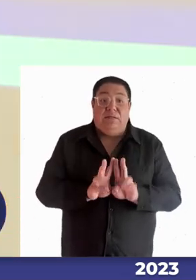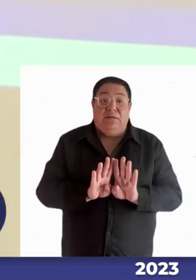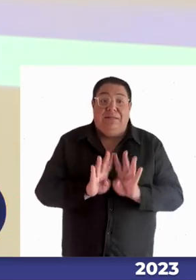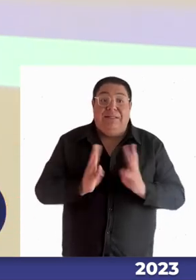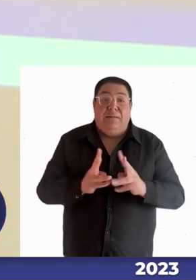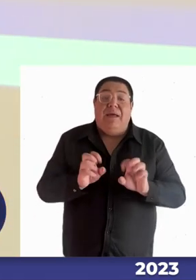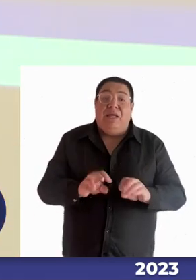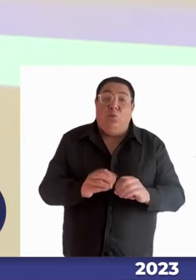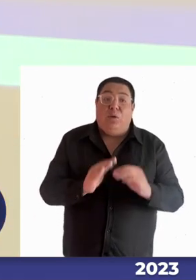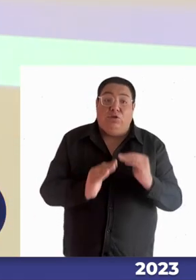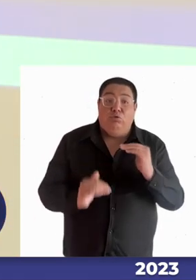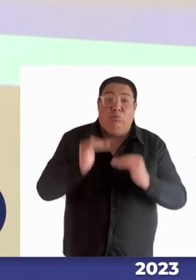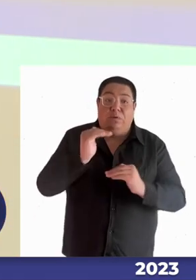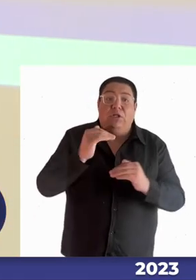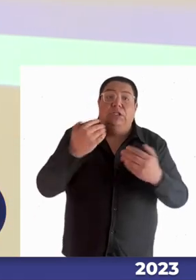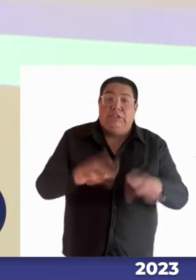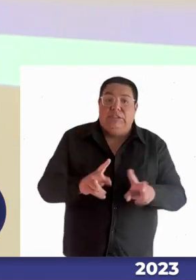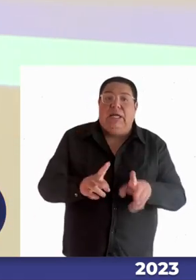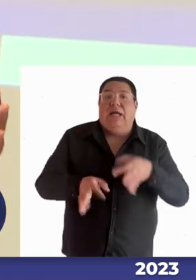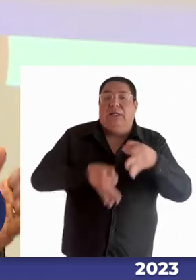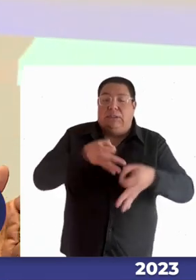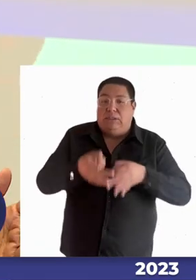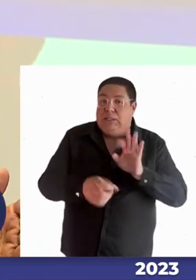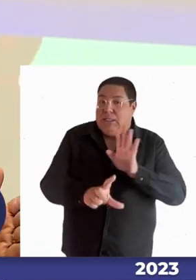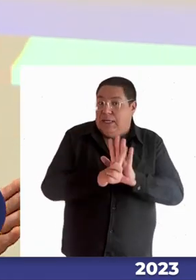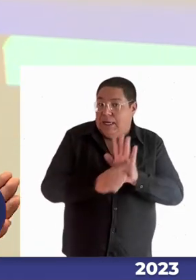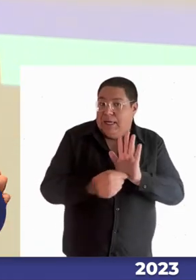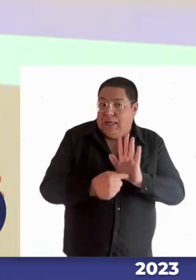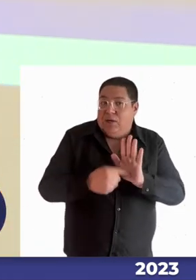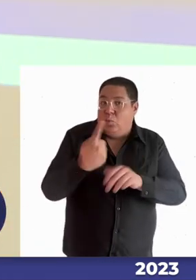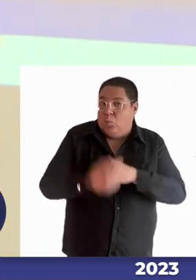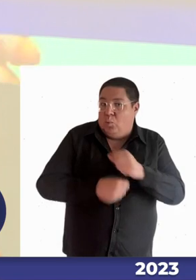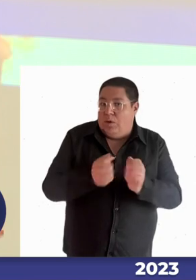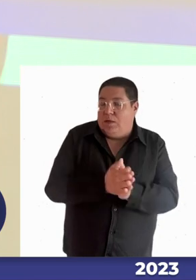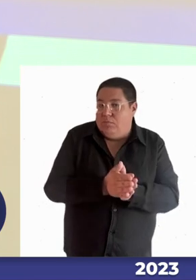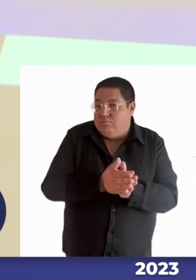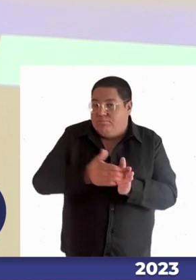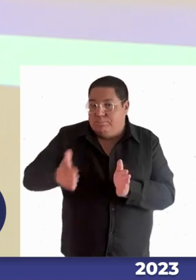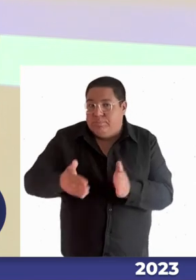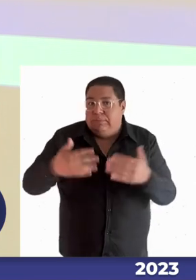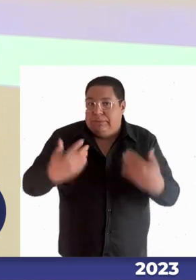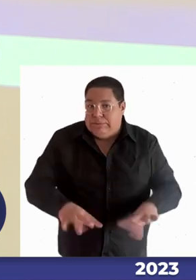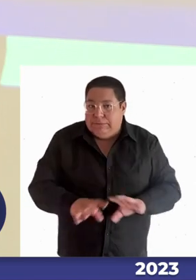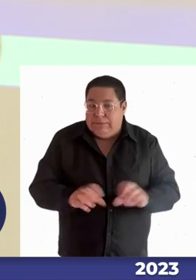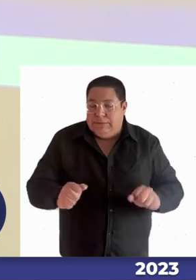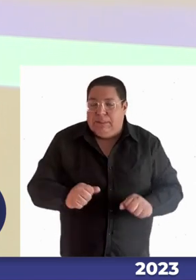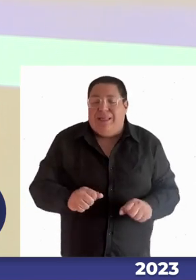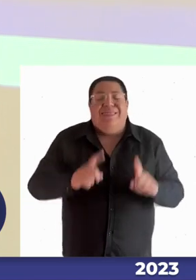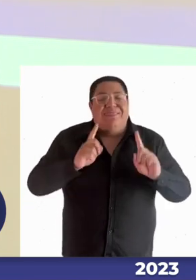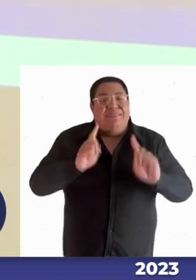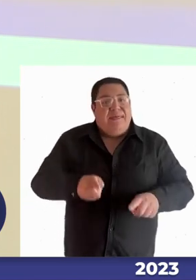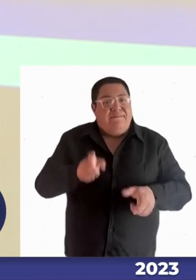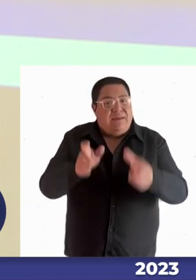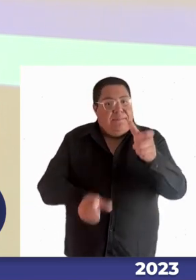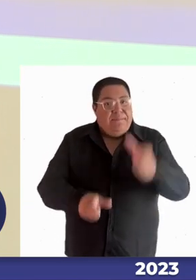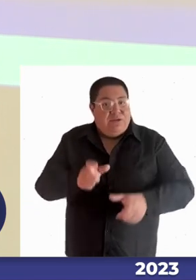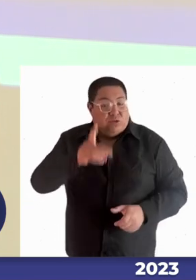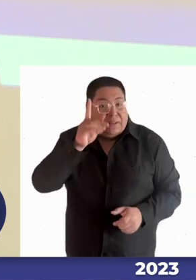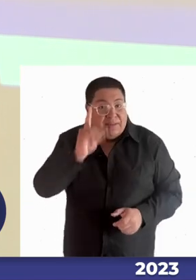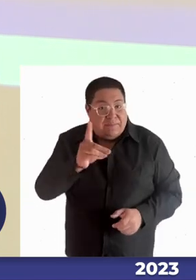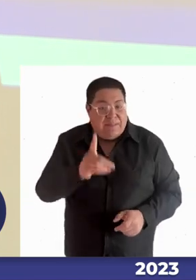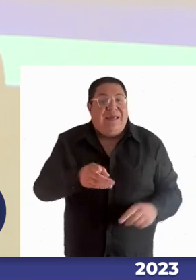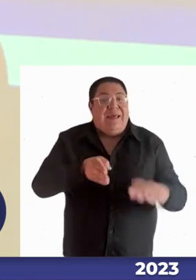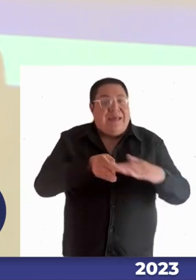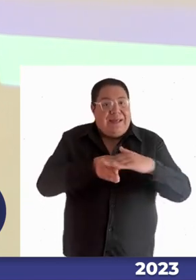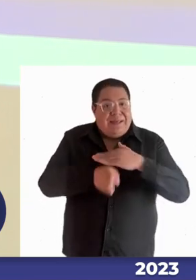hemos contado ya una ley que ya lleva un año de implementación en donde las personas con discapacidad acceden a la educación